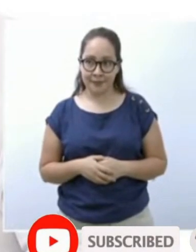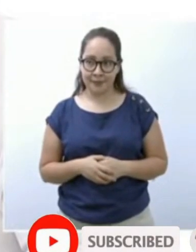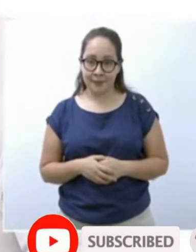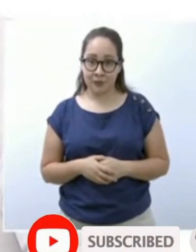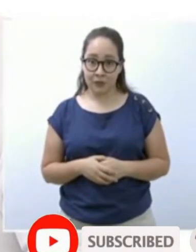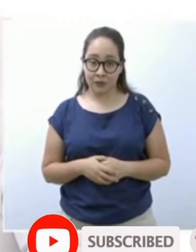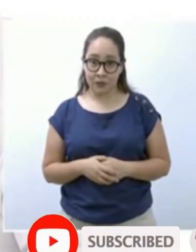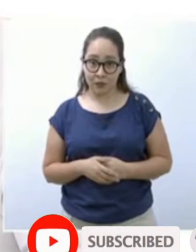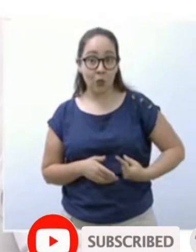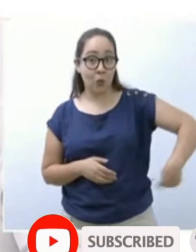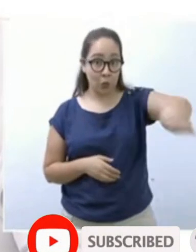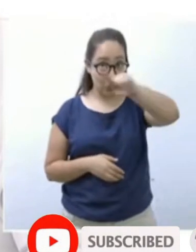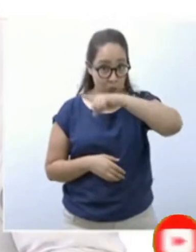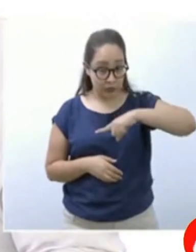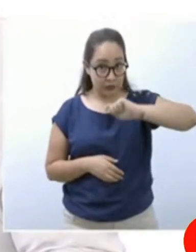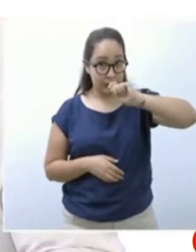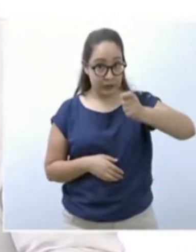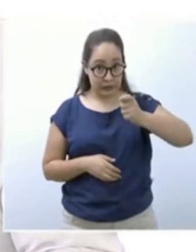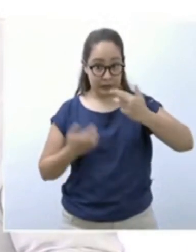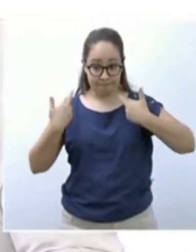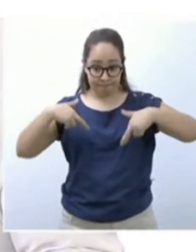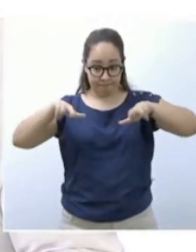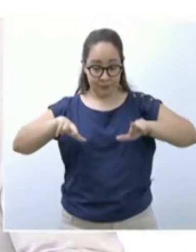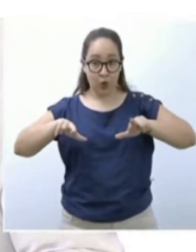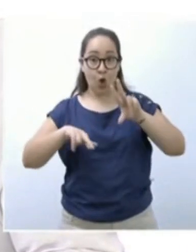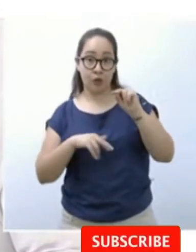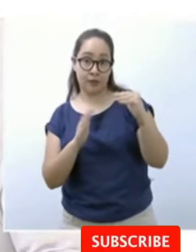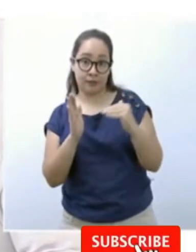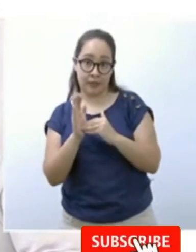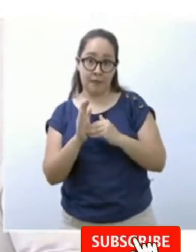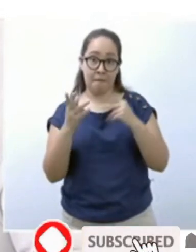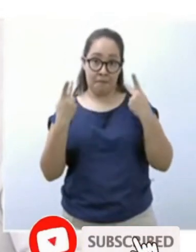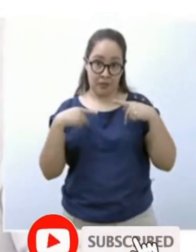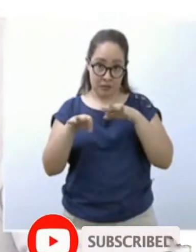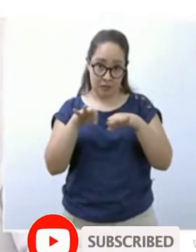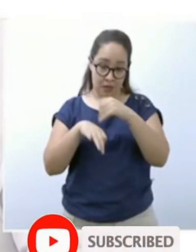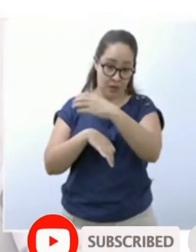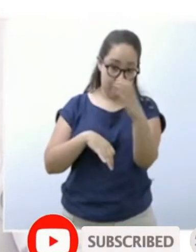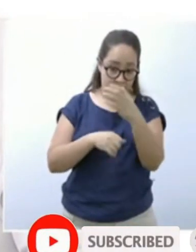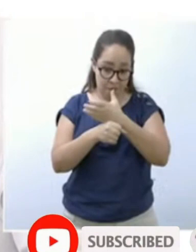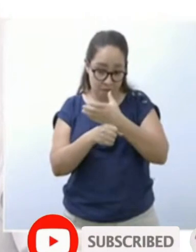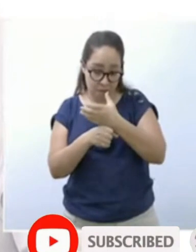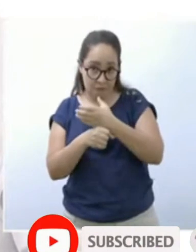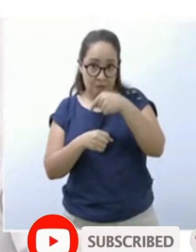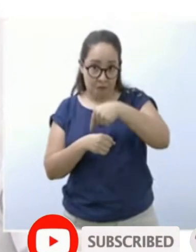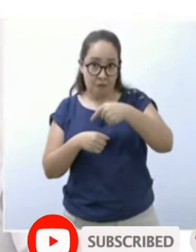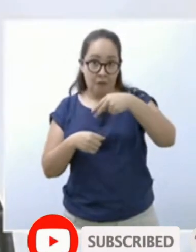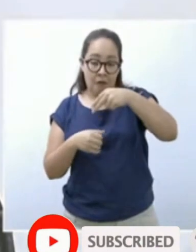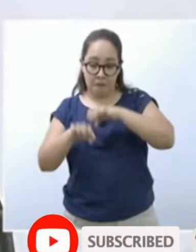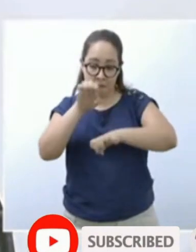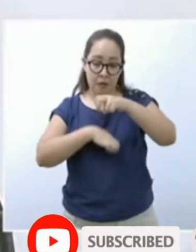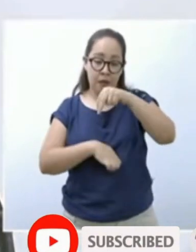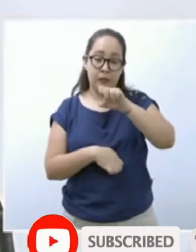Ustedes están en representación de 80 mil caficultores que trabajan en Nestlé México. Y tenemos un enorme